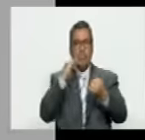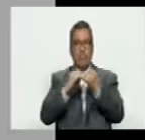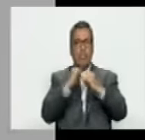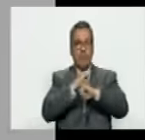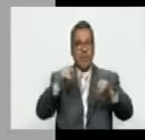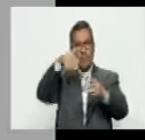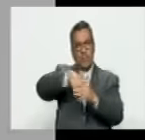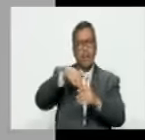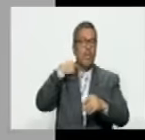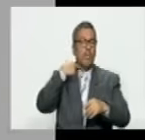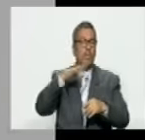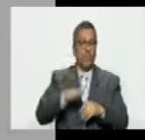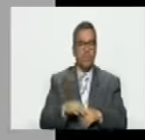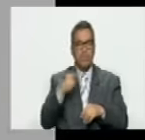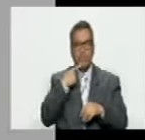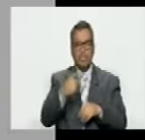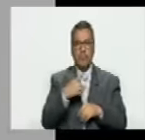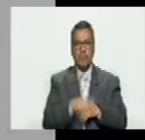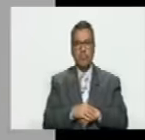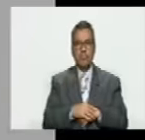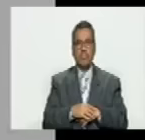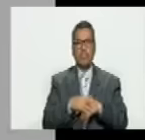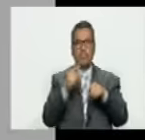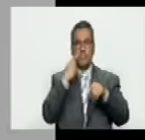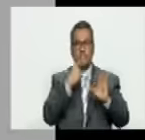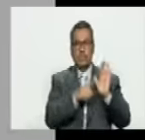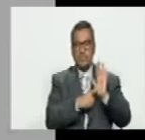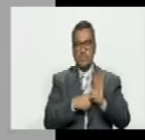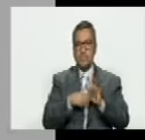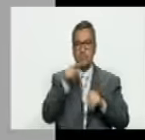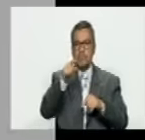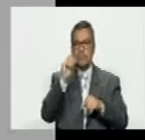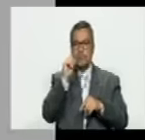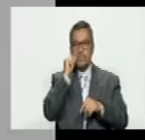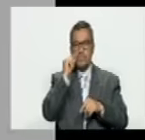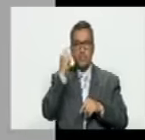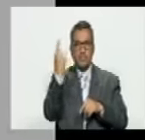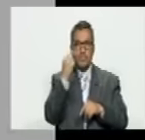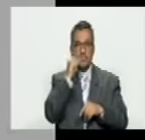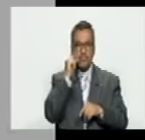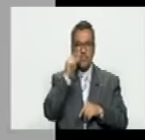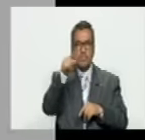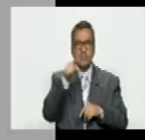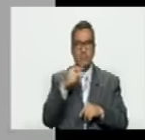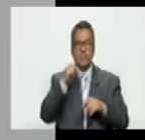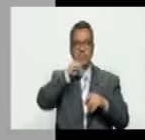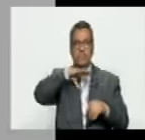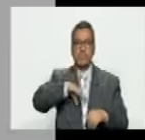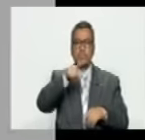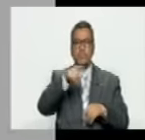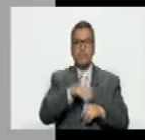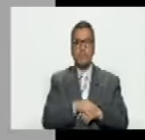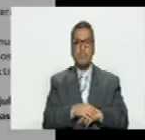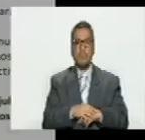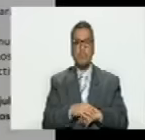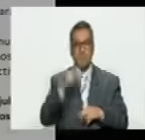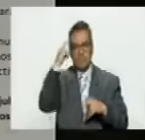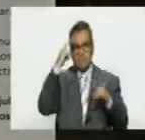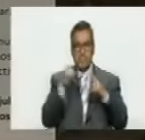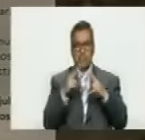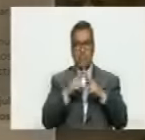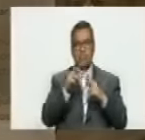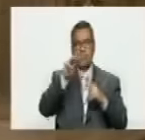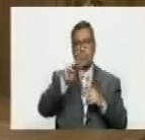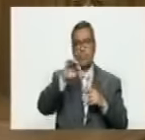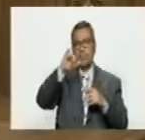elecciones porque están perdidos decían ellos y aparece un personaje siniestro en esta historia que ustedes lo conocen se llama